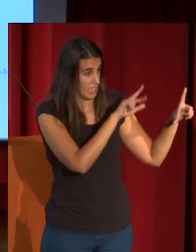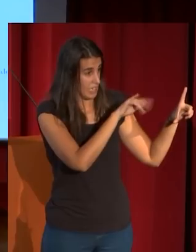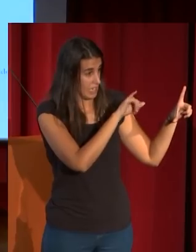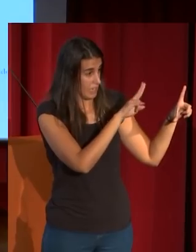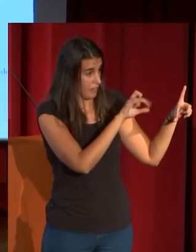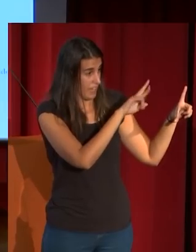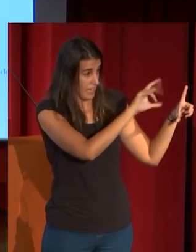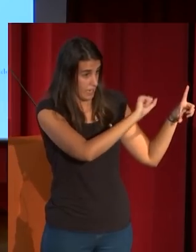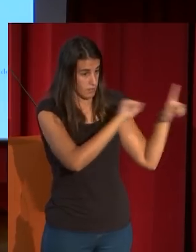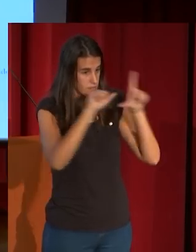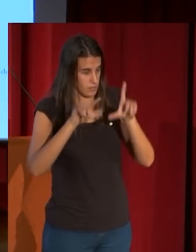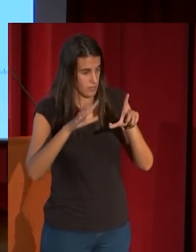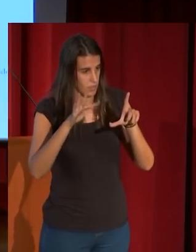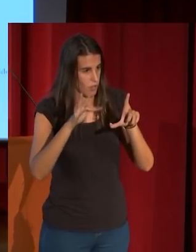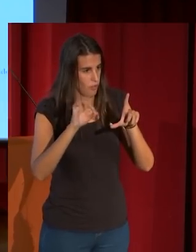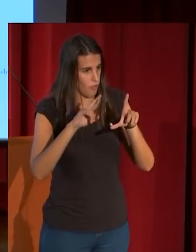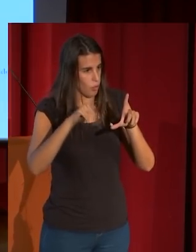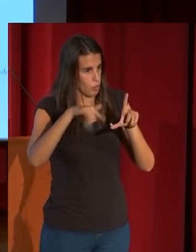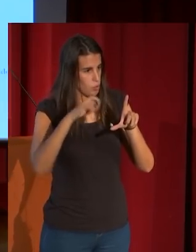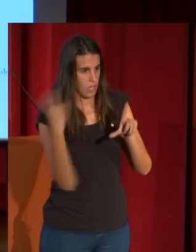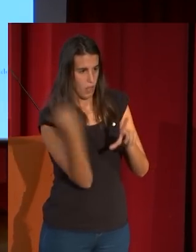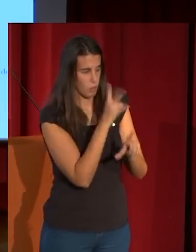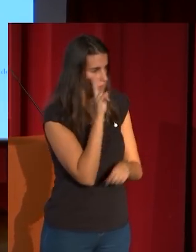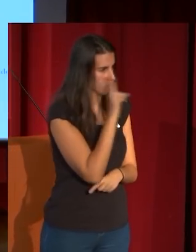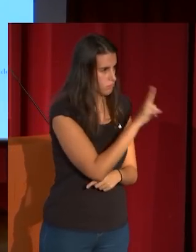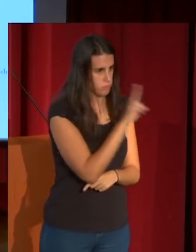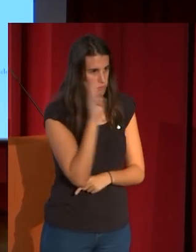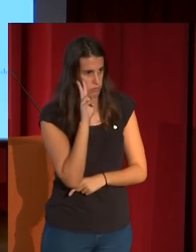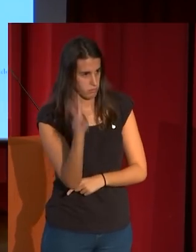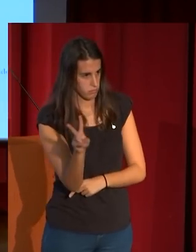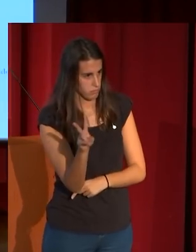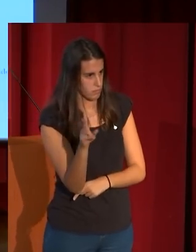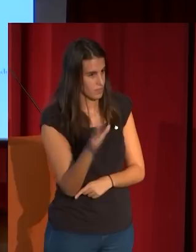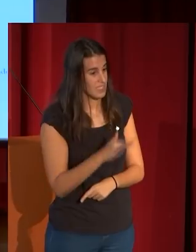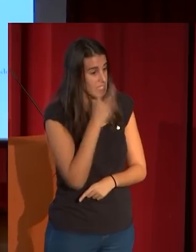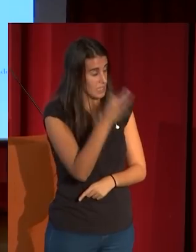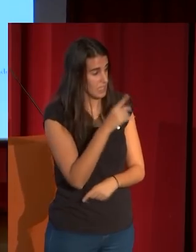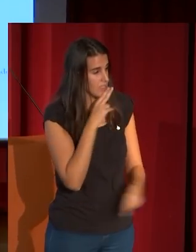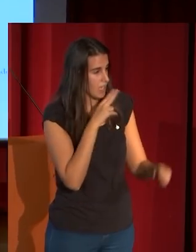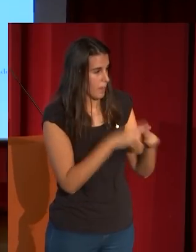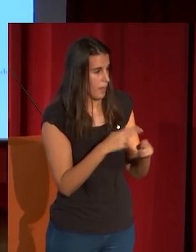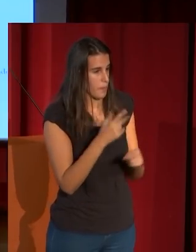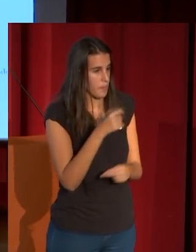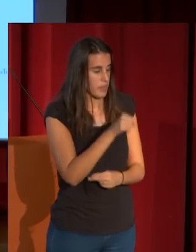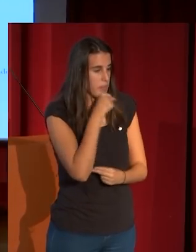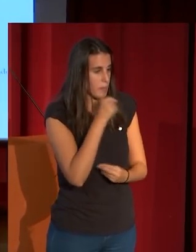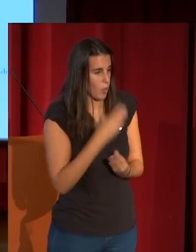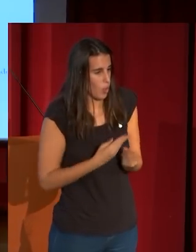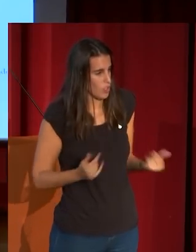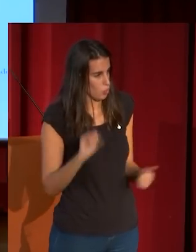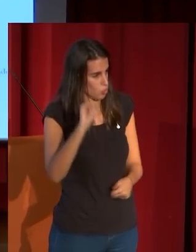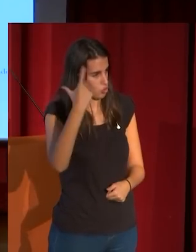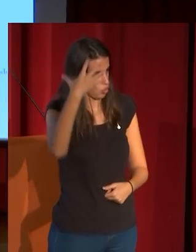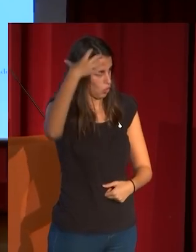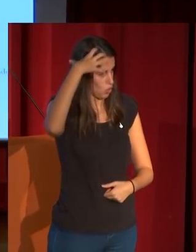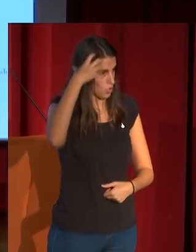impresionante, y se sostenía, se sostenía, además colocamos el viejo desnudo al sol, del cual es precedente también este